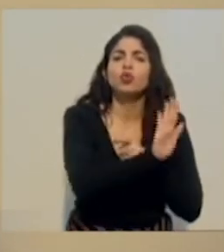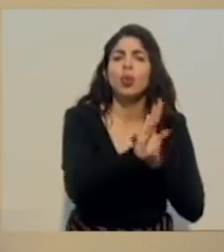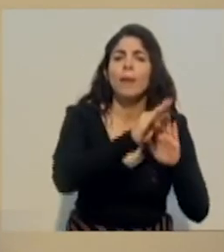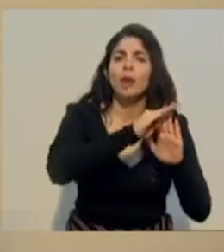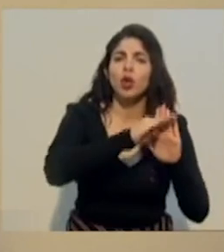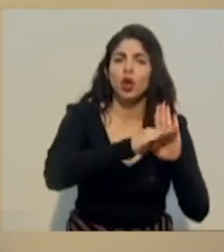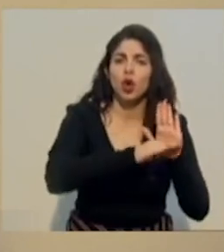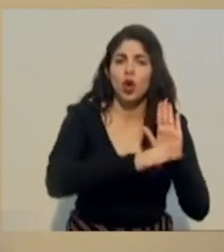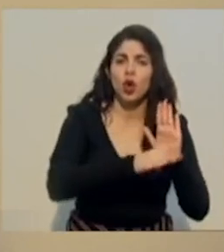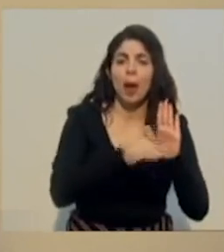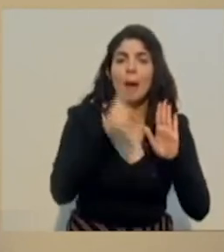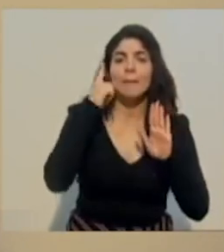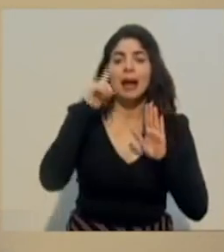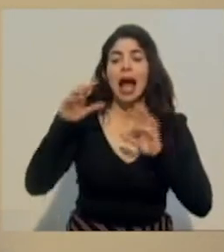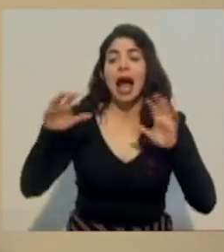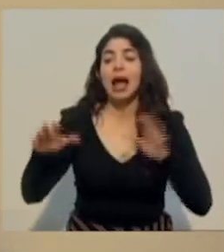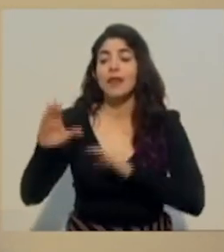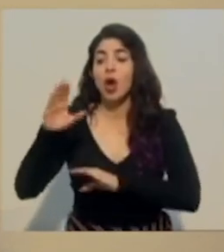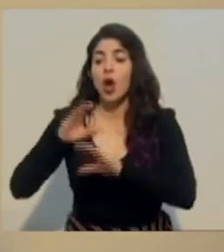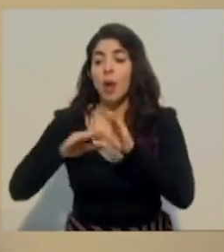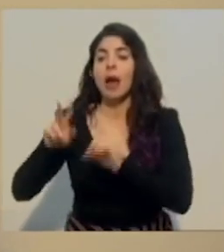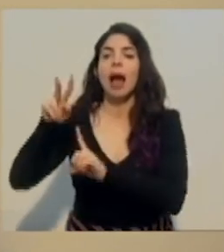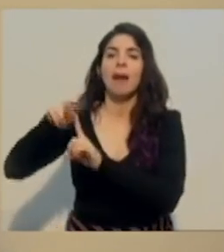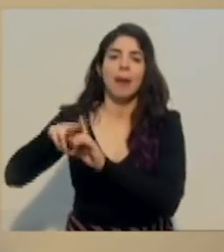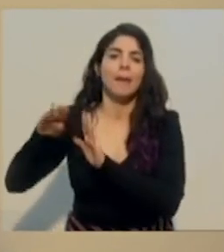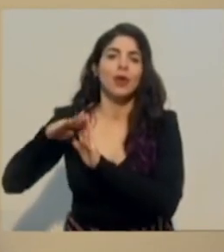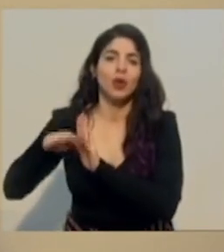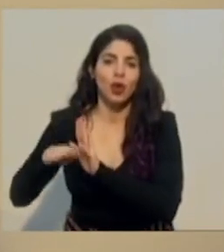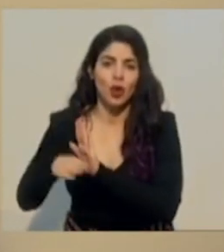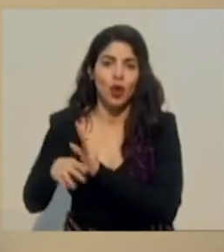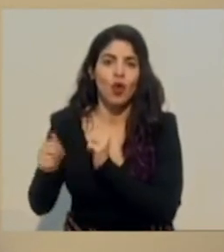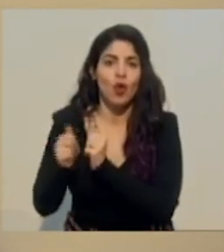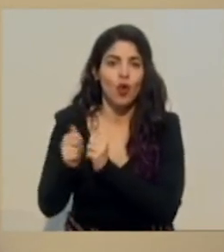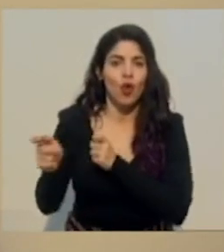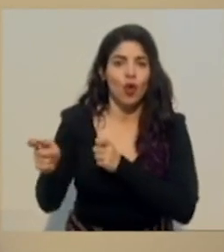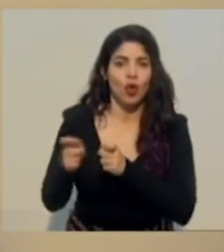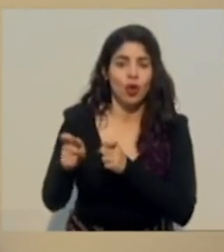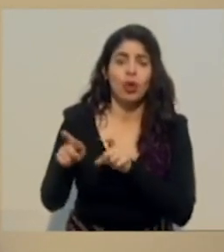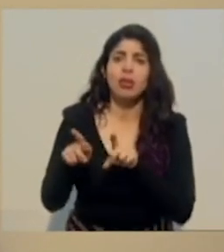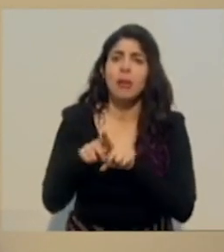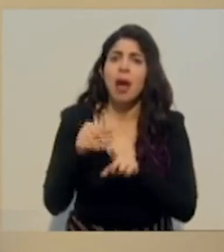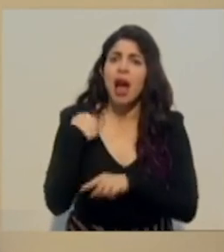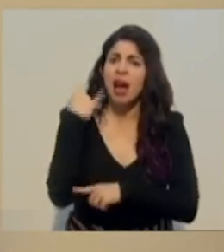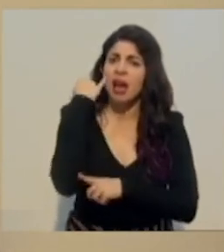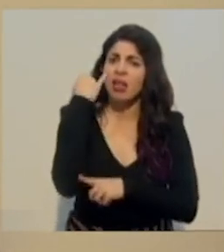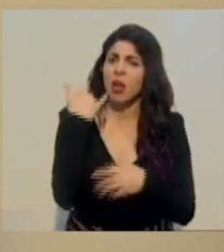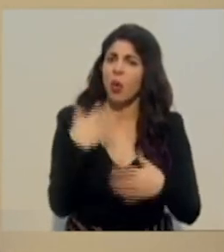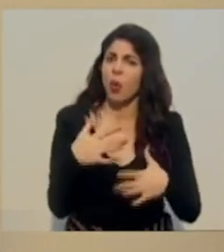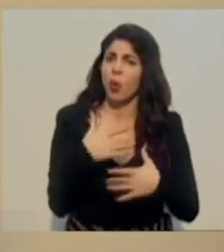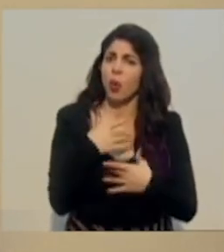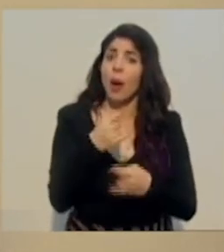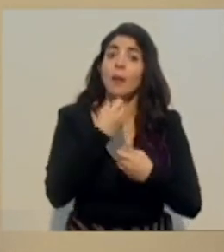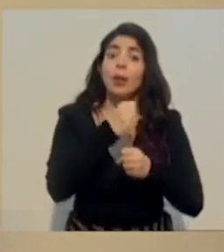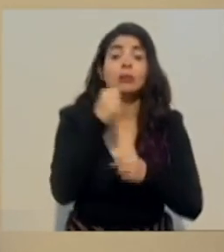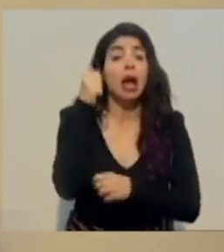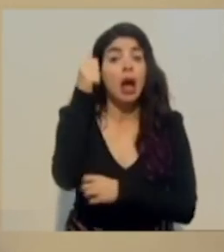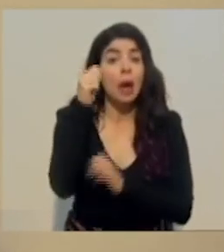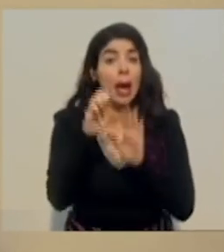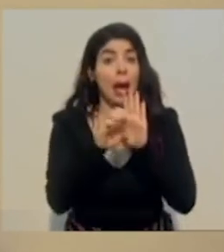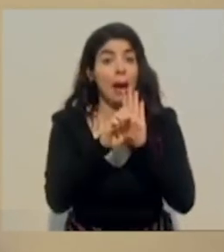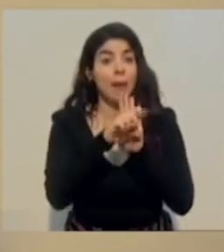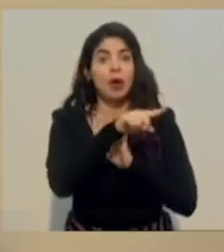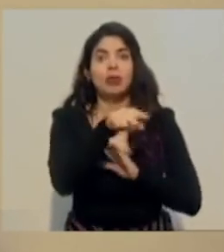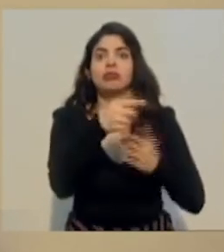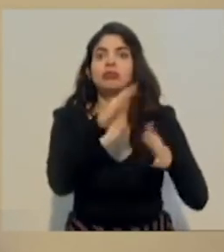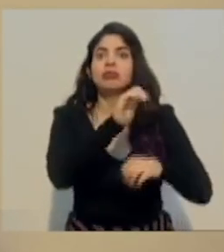comerciales. También hay unas iniciativas muy interesantes. La Municipalidad de Alajuela, por ejemplo, ha establecido los